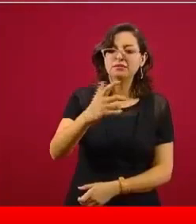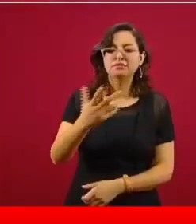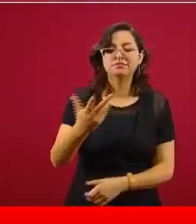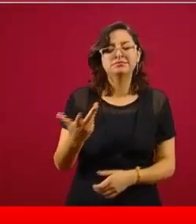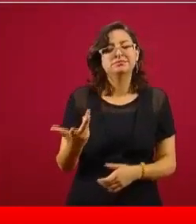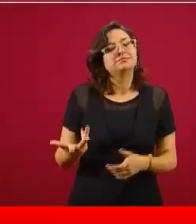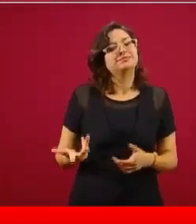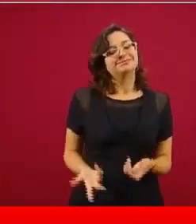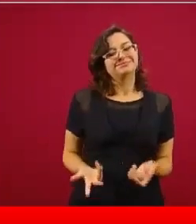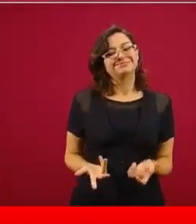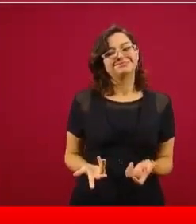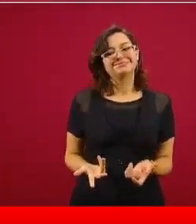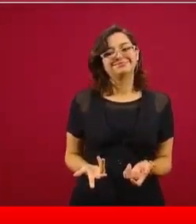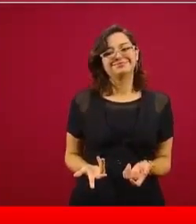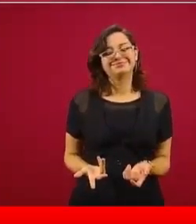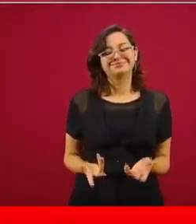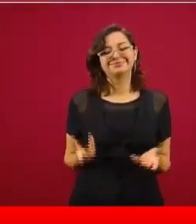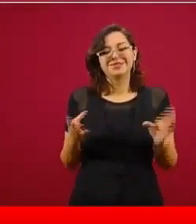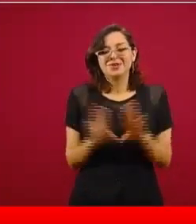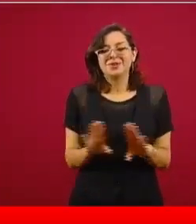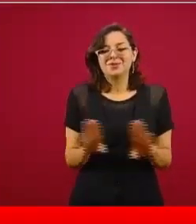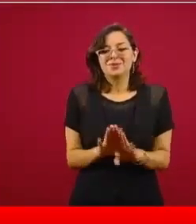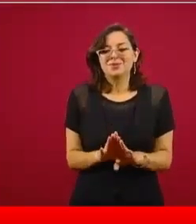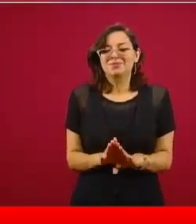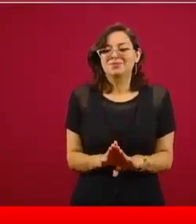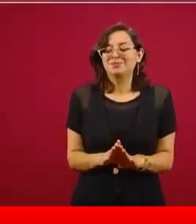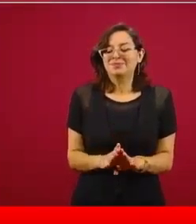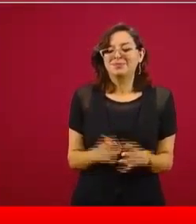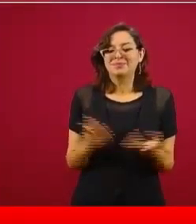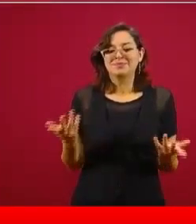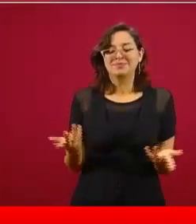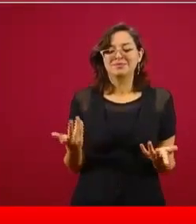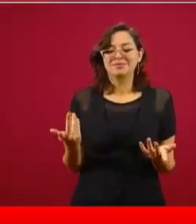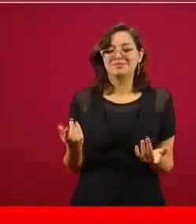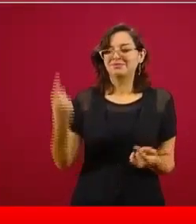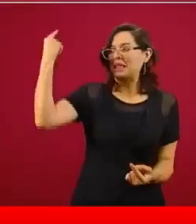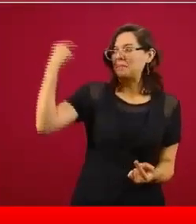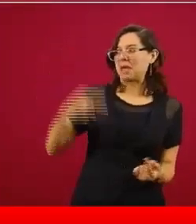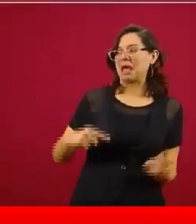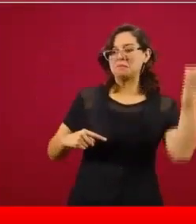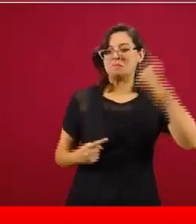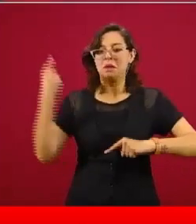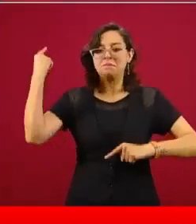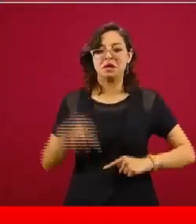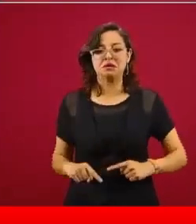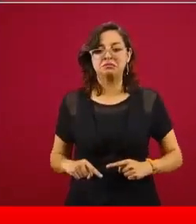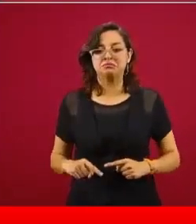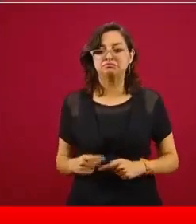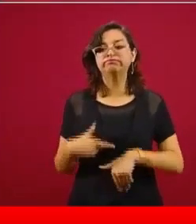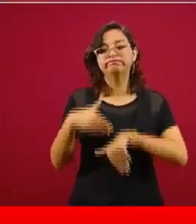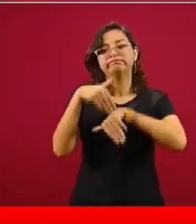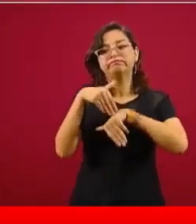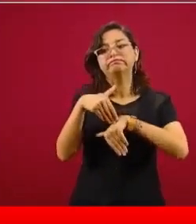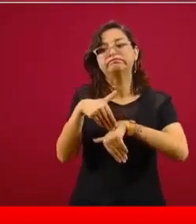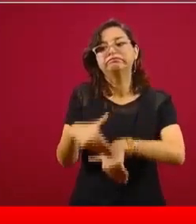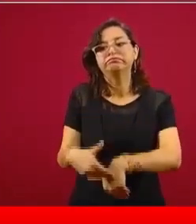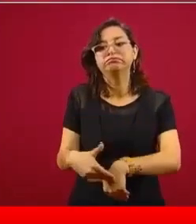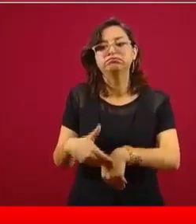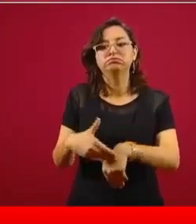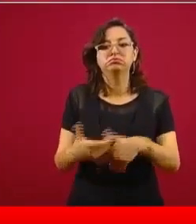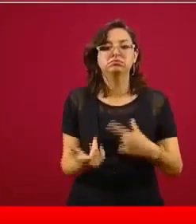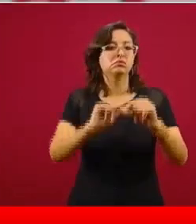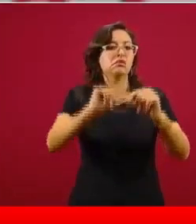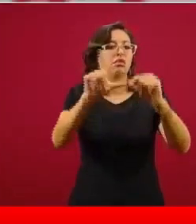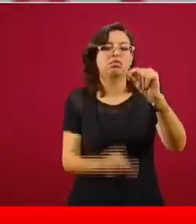Entonces, imponían esas políticas que nos llevaron al fracaso.